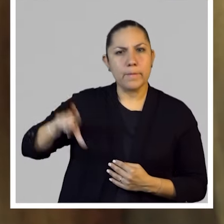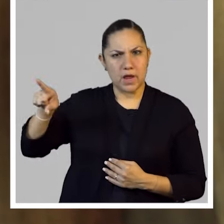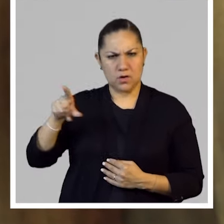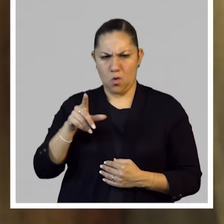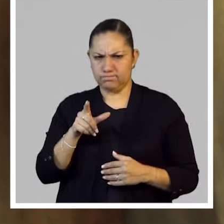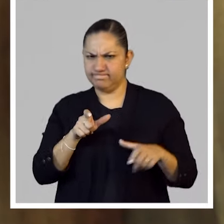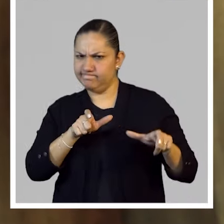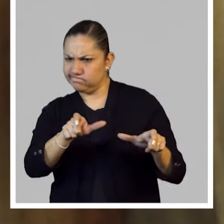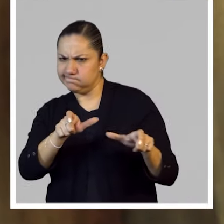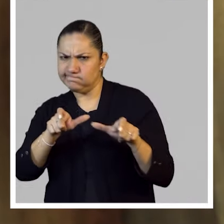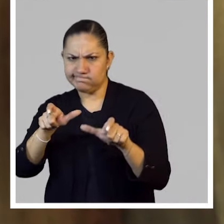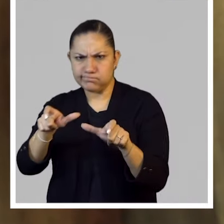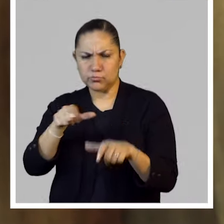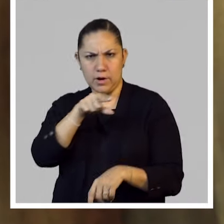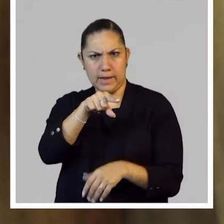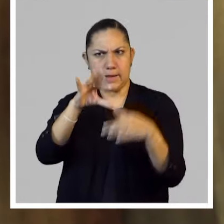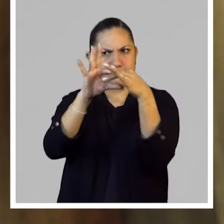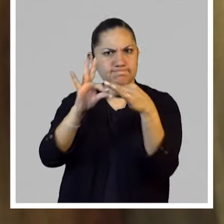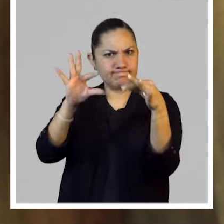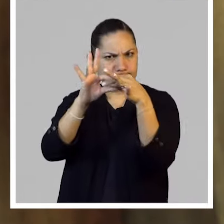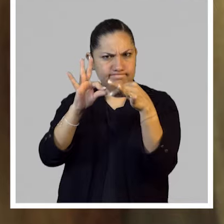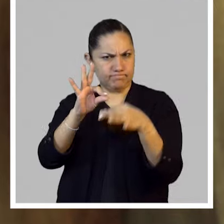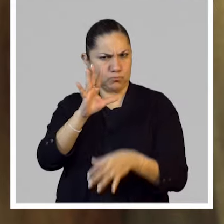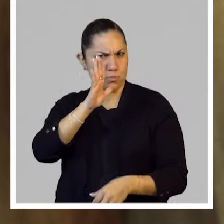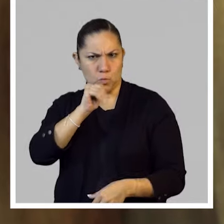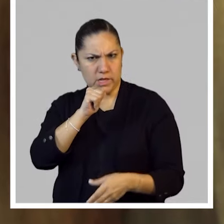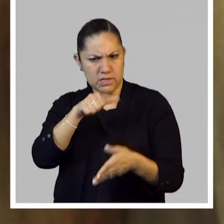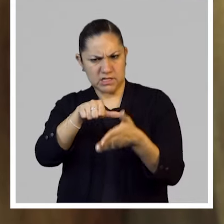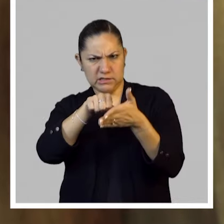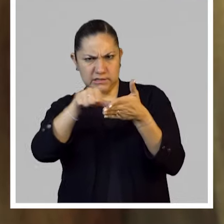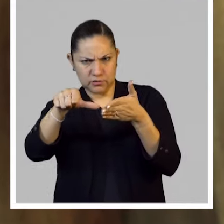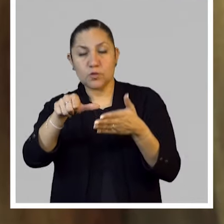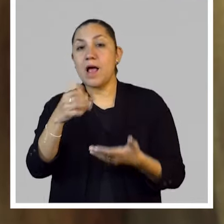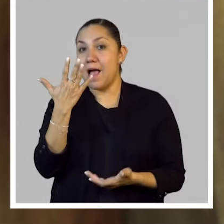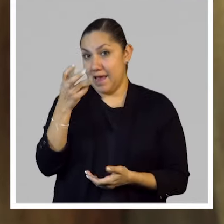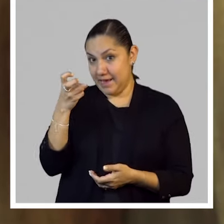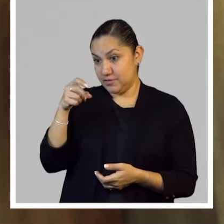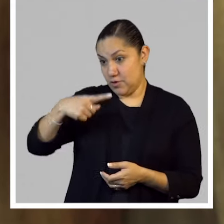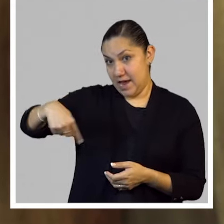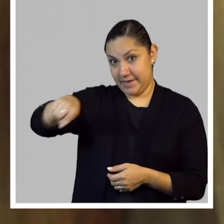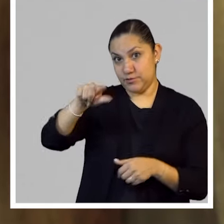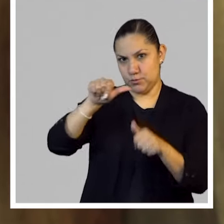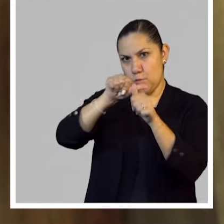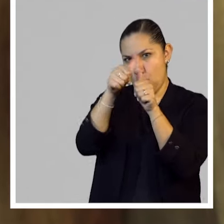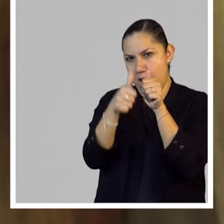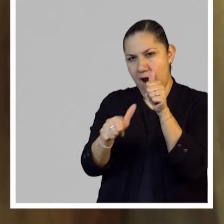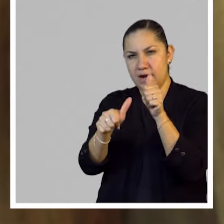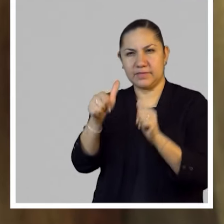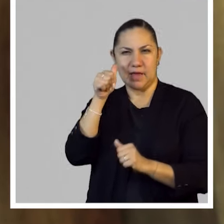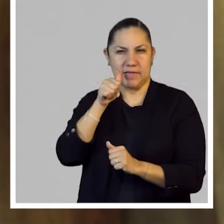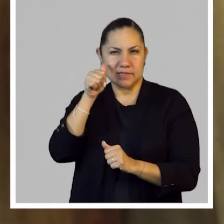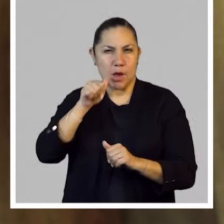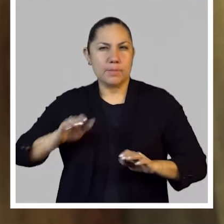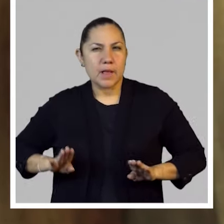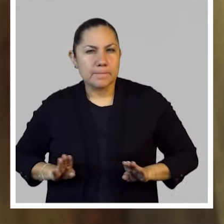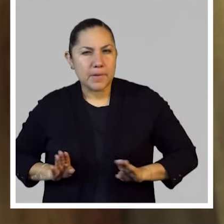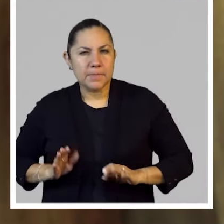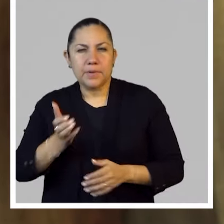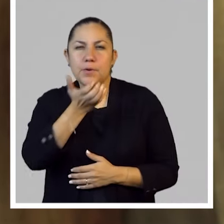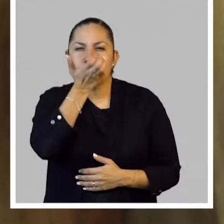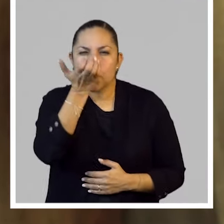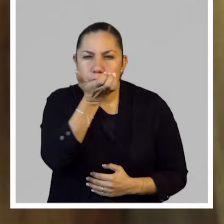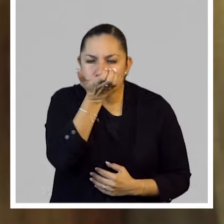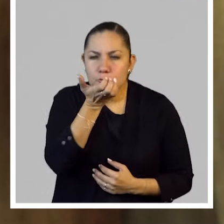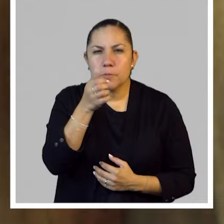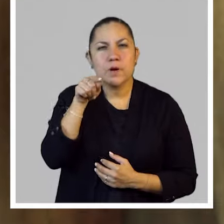un poco por fuera del mercado oficial del arte, o del mercado, digamos, clásico del arte, creo. Y además tiene un tono muy